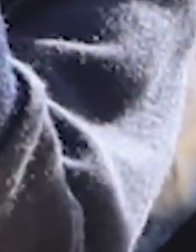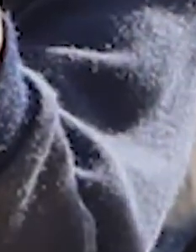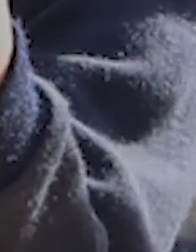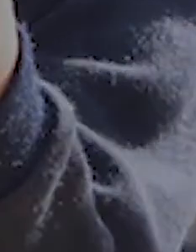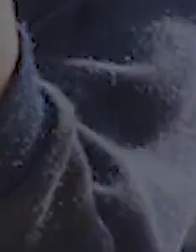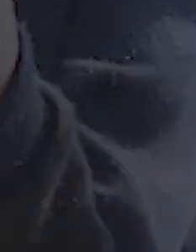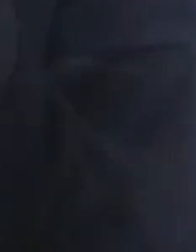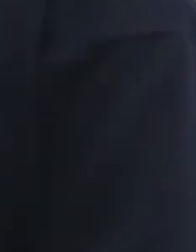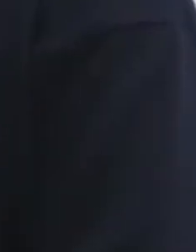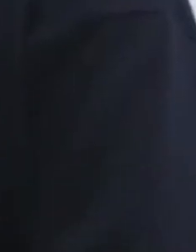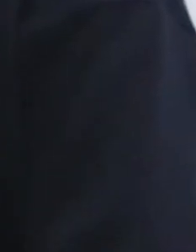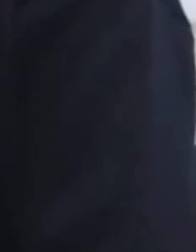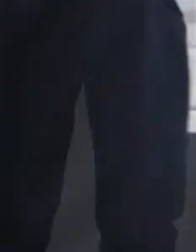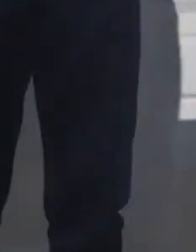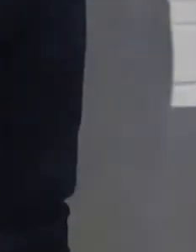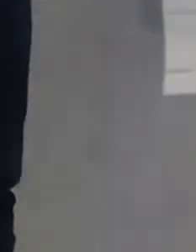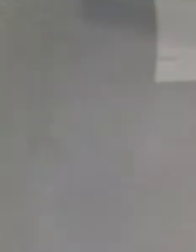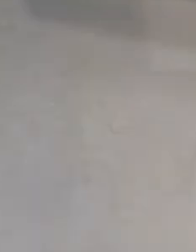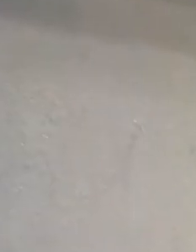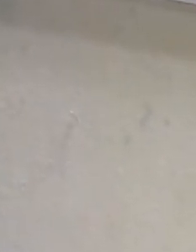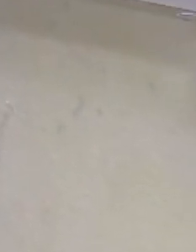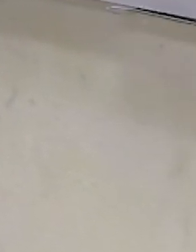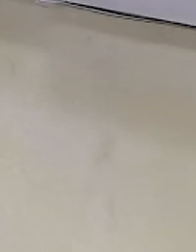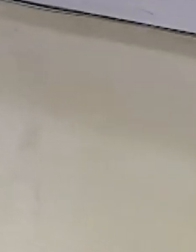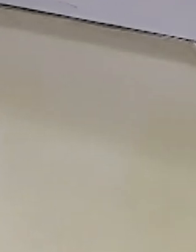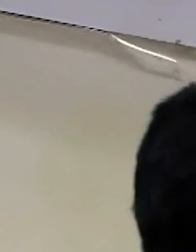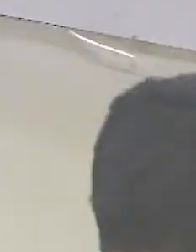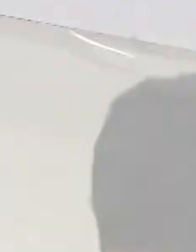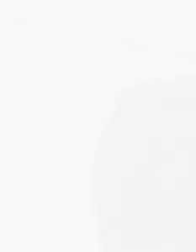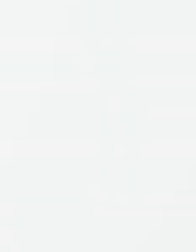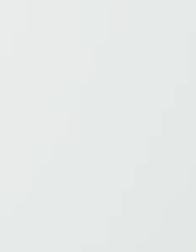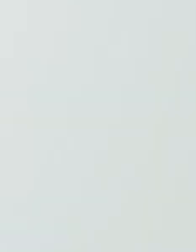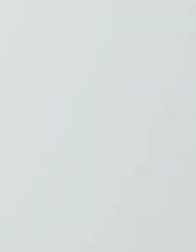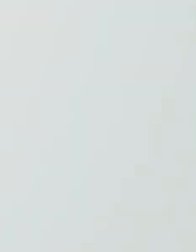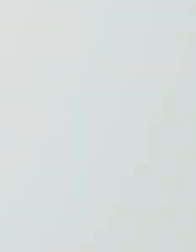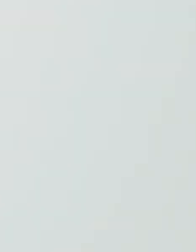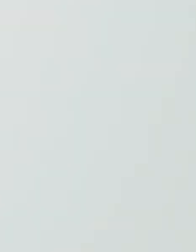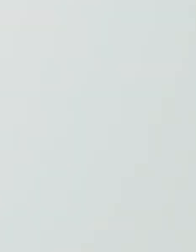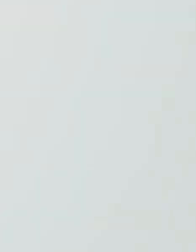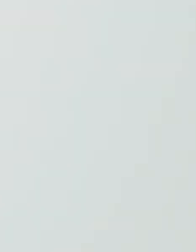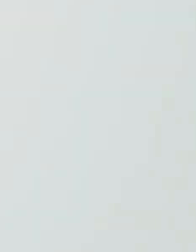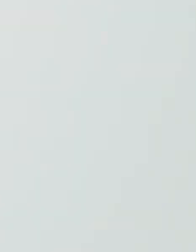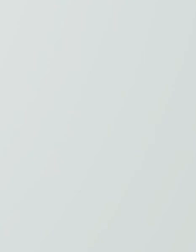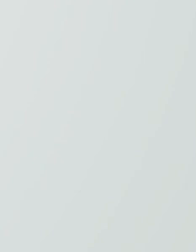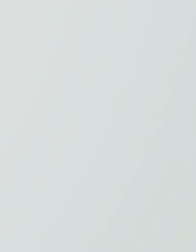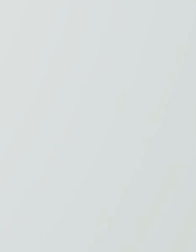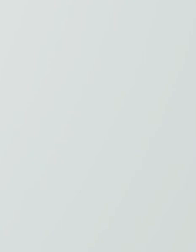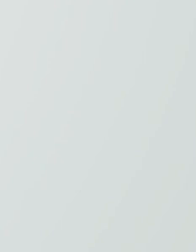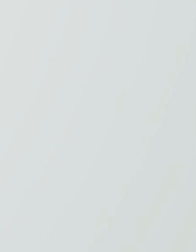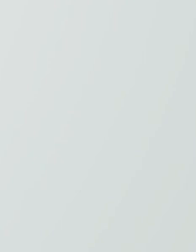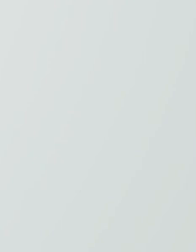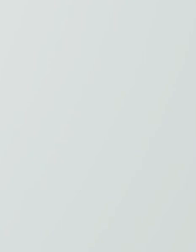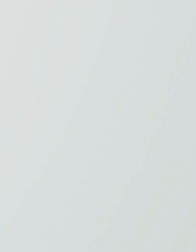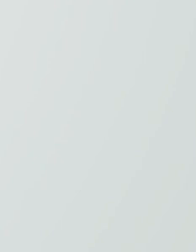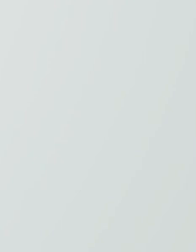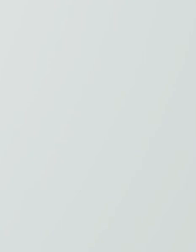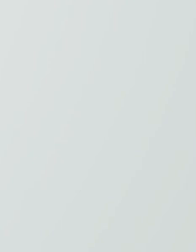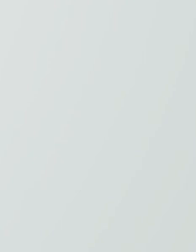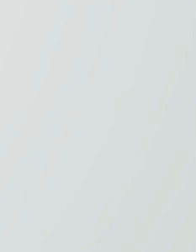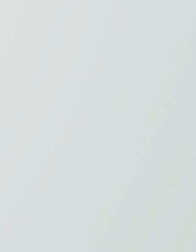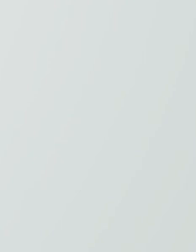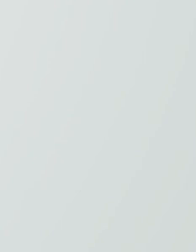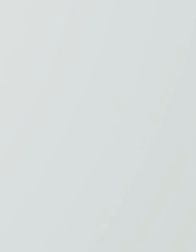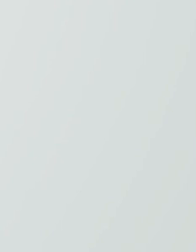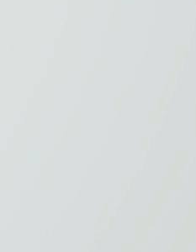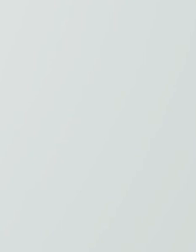niños, adolescentes y jóvenes para la transformación social. Esto fue De la A a la Z, Puebla en